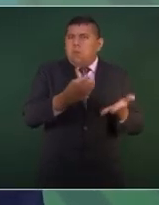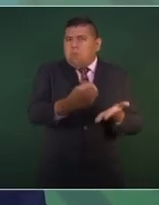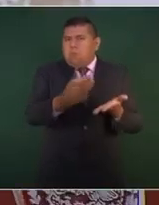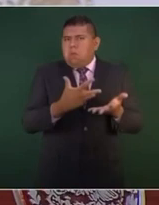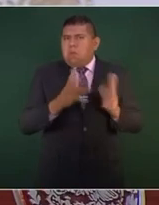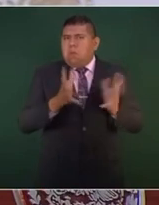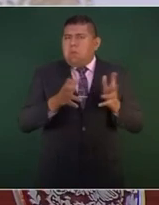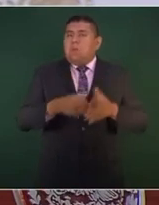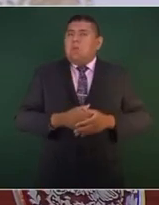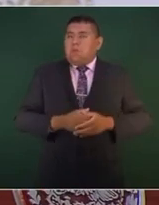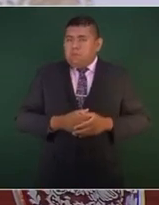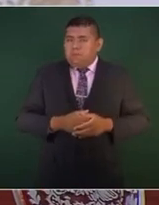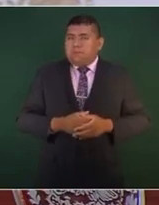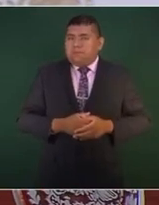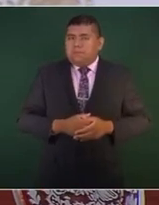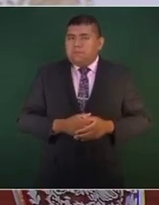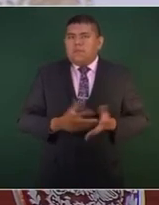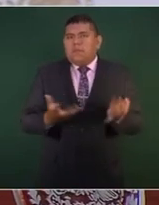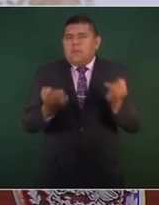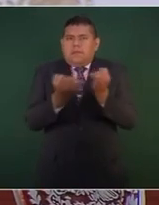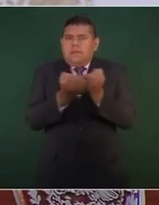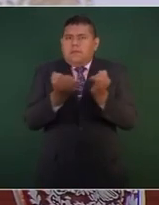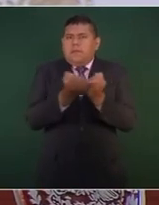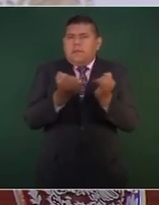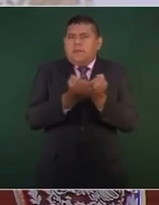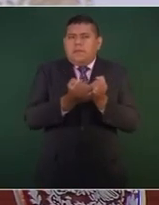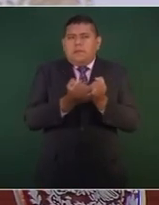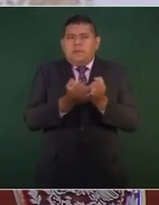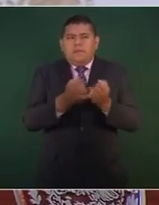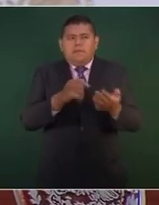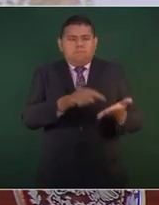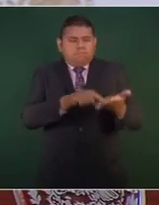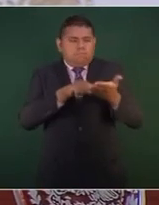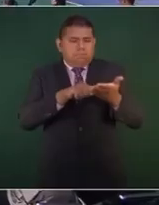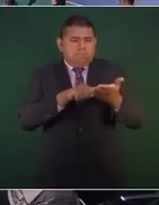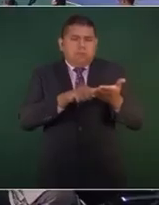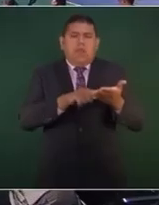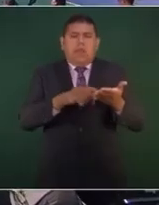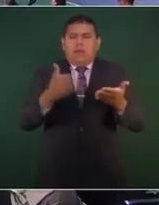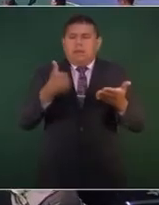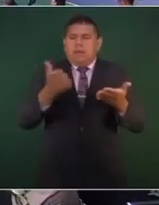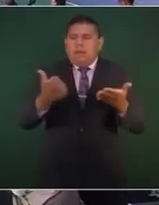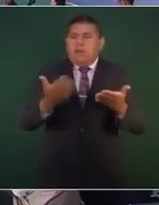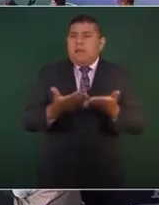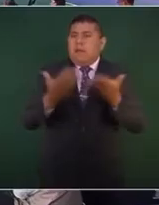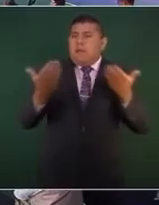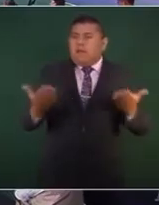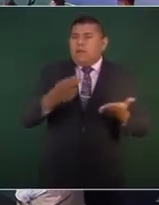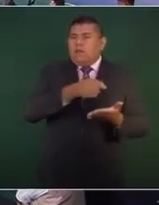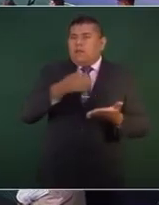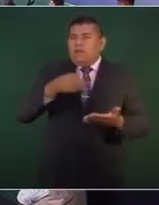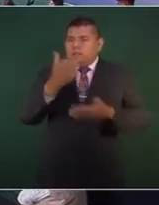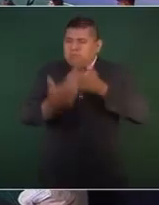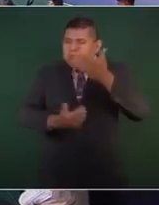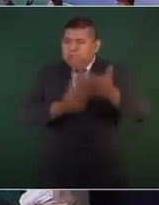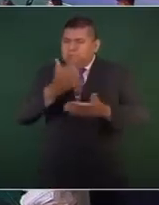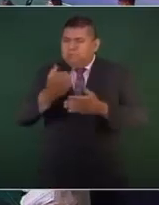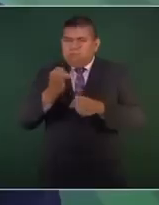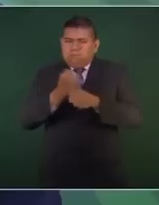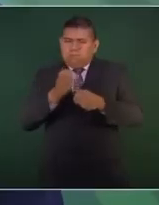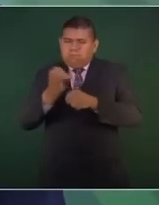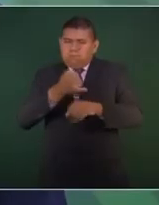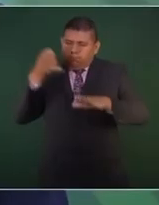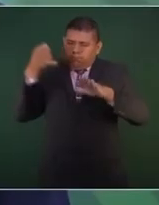y de esta manera es que estamos avanzando en la investigación,